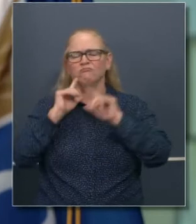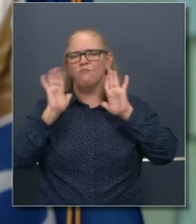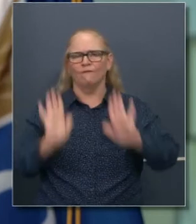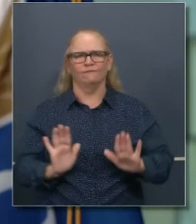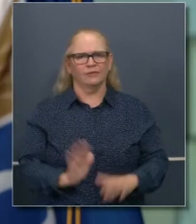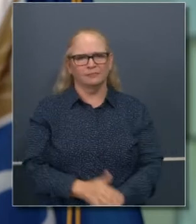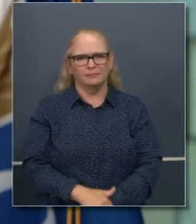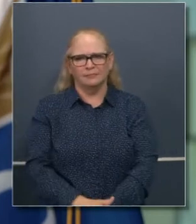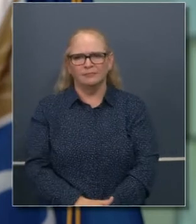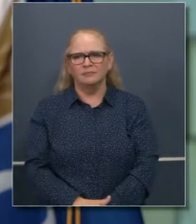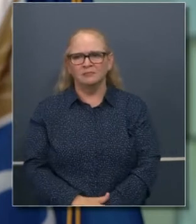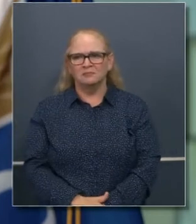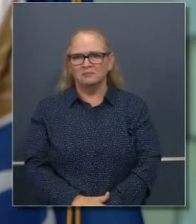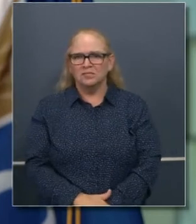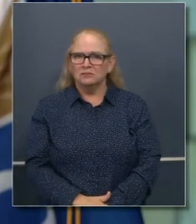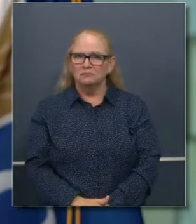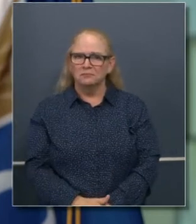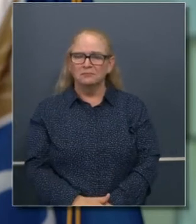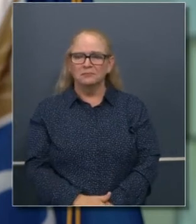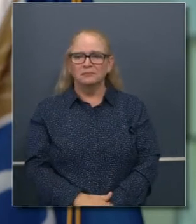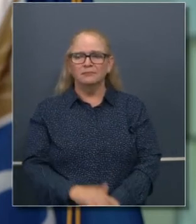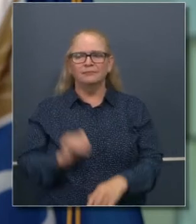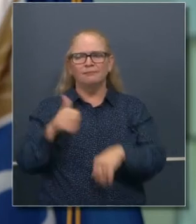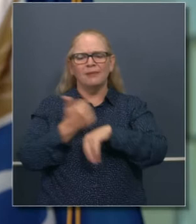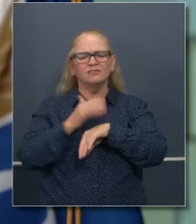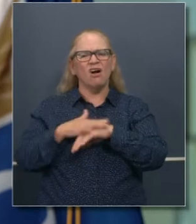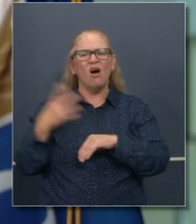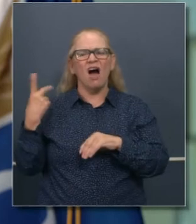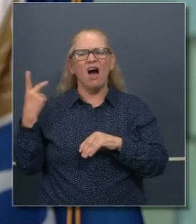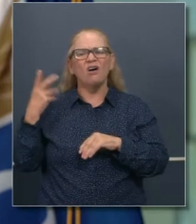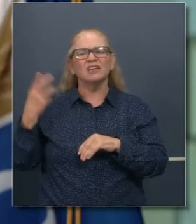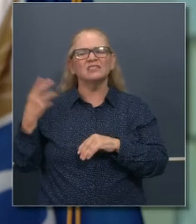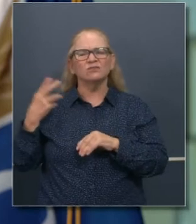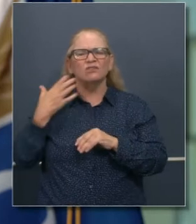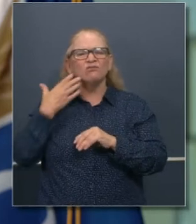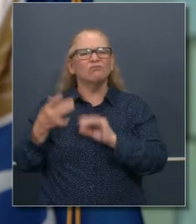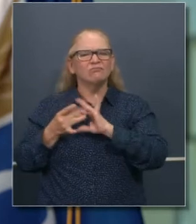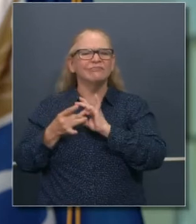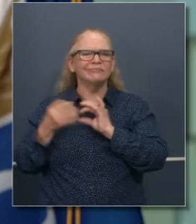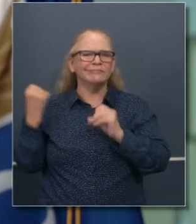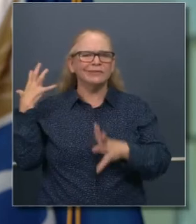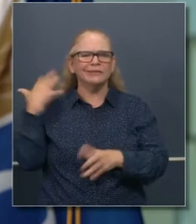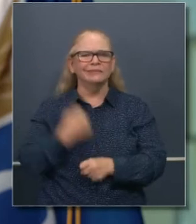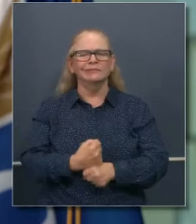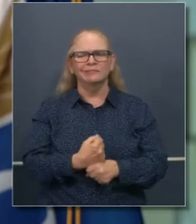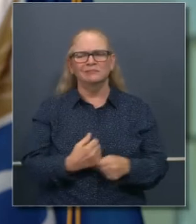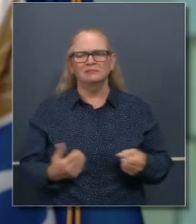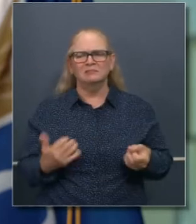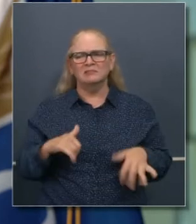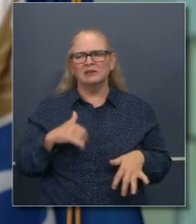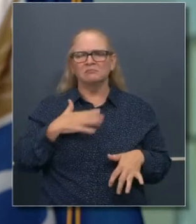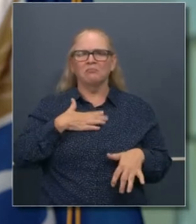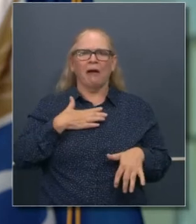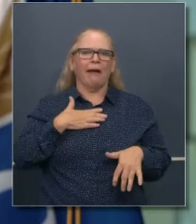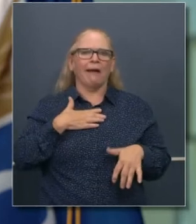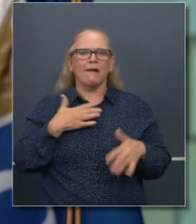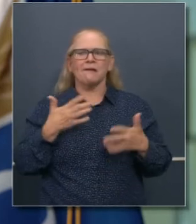Y pues no me sorprende basado en su historia y su relación y basado en mi